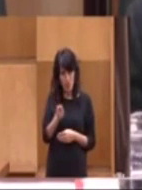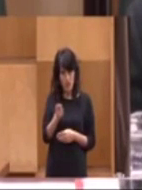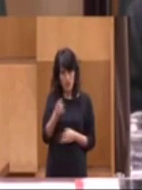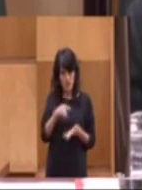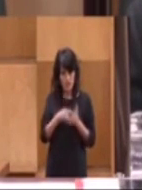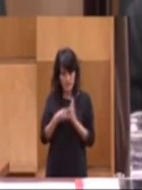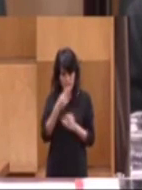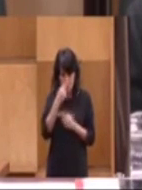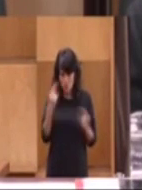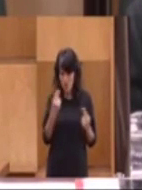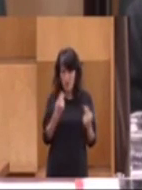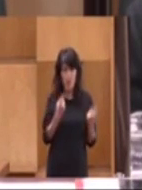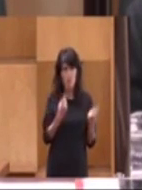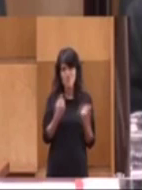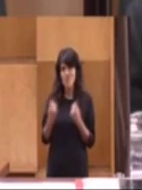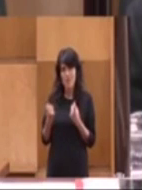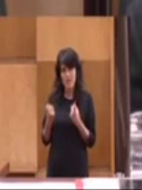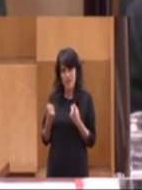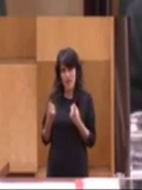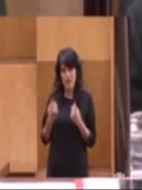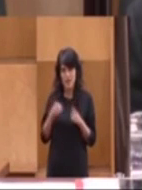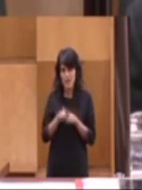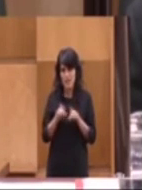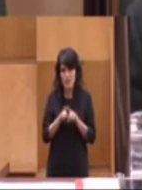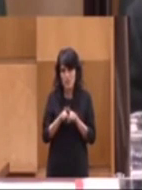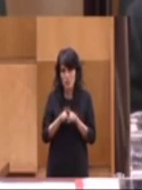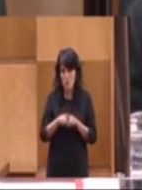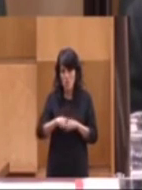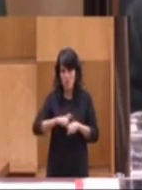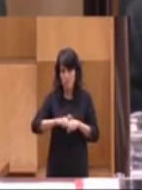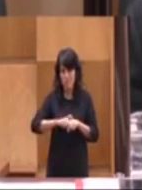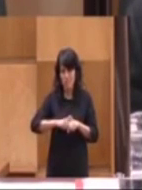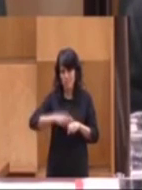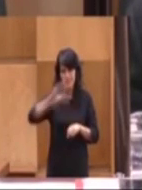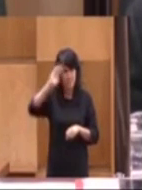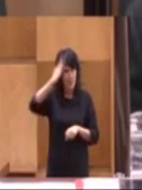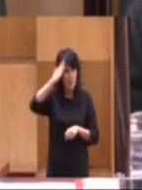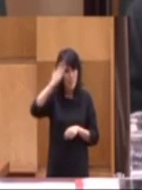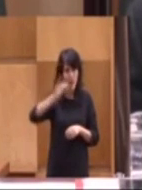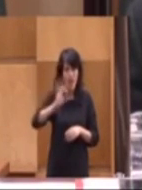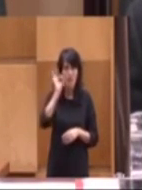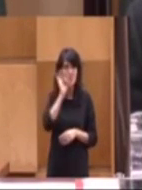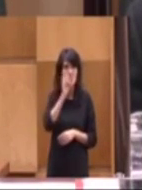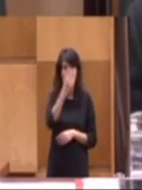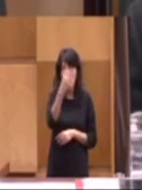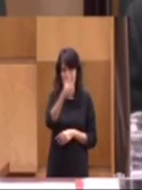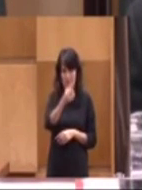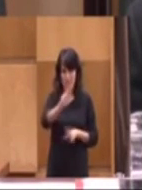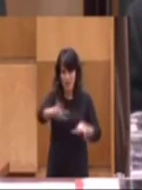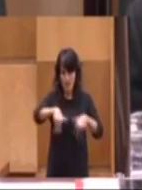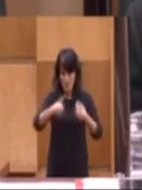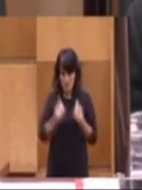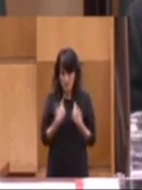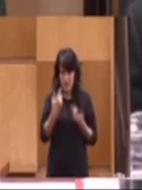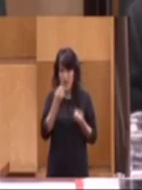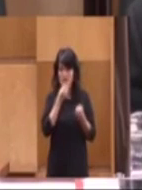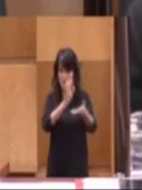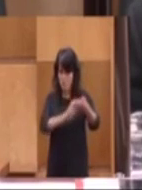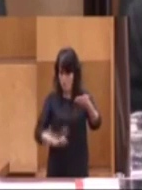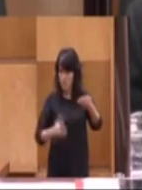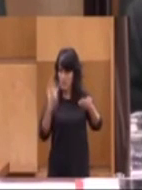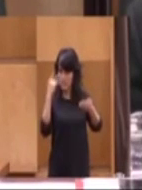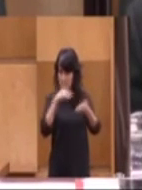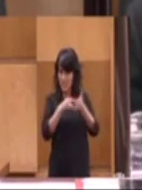caso un sistema público fundamental, ha sido un eje vertebrador en este siglo XX que ha permitido, según informes técnicos, no lo decimos